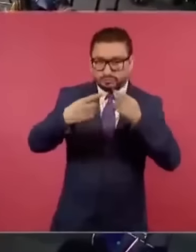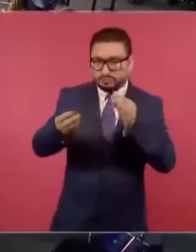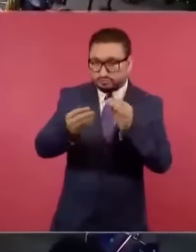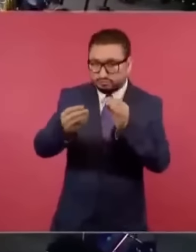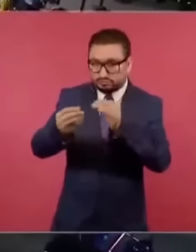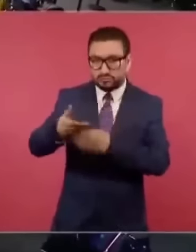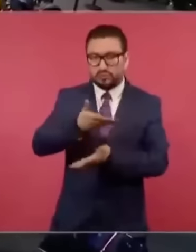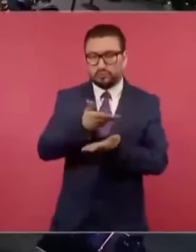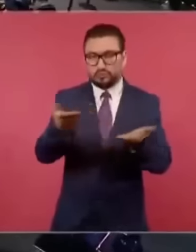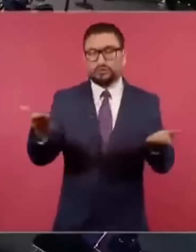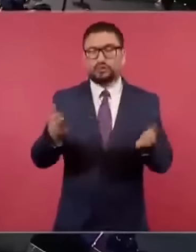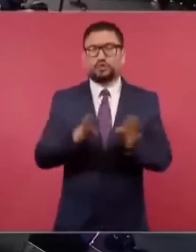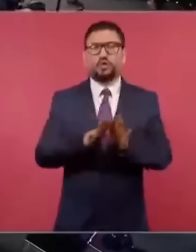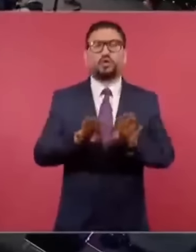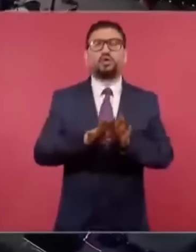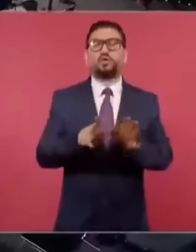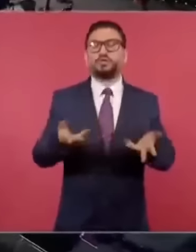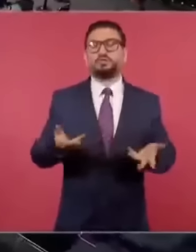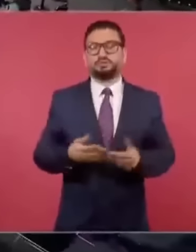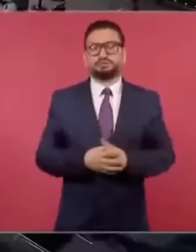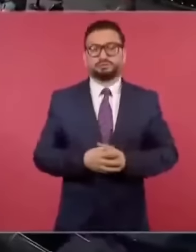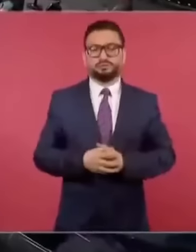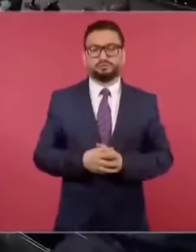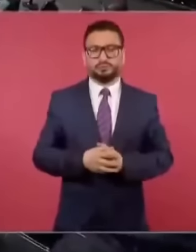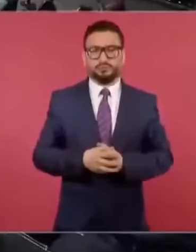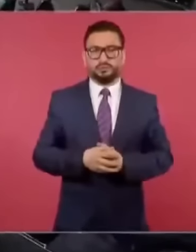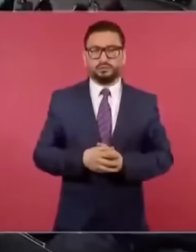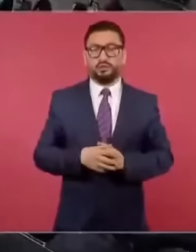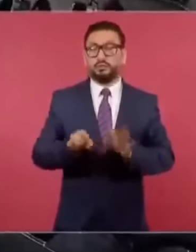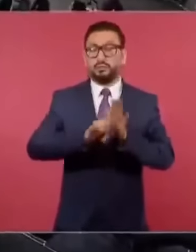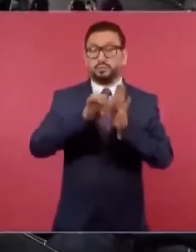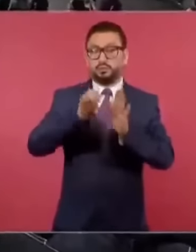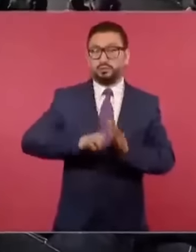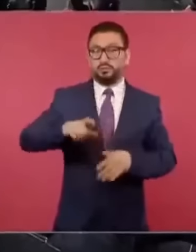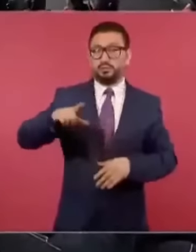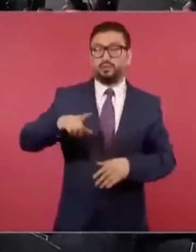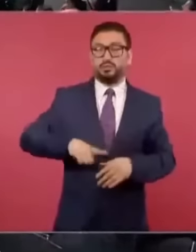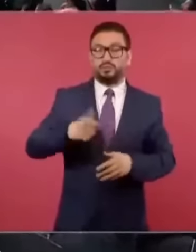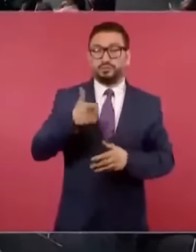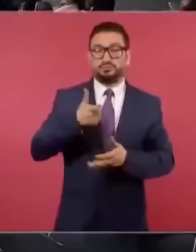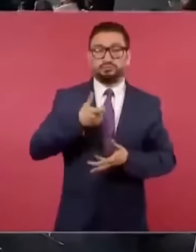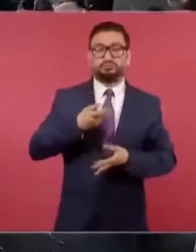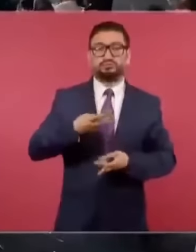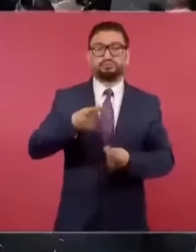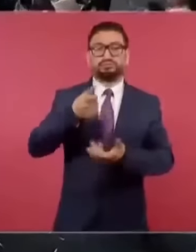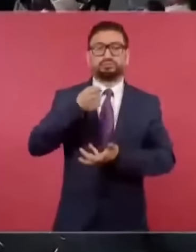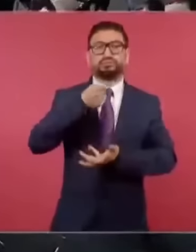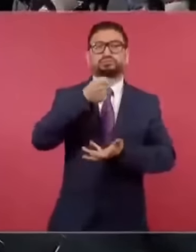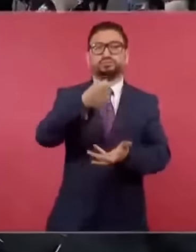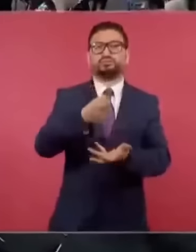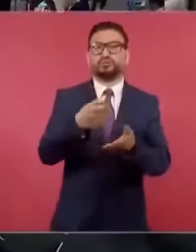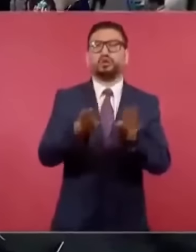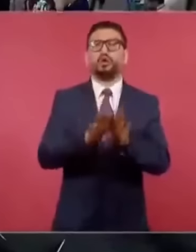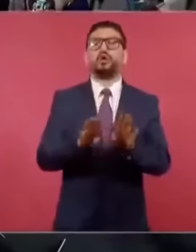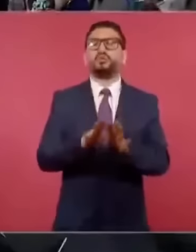del gasto de publicidad del gobierno?